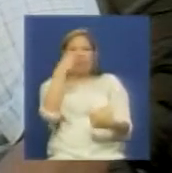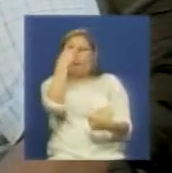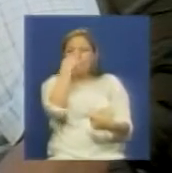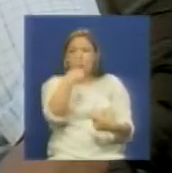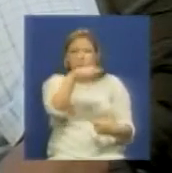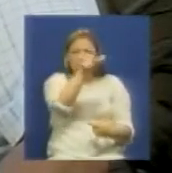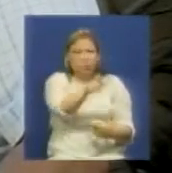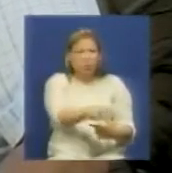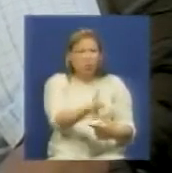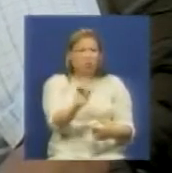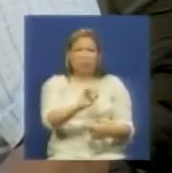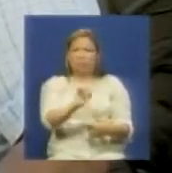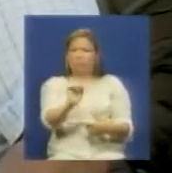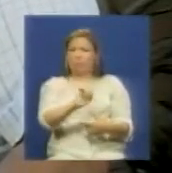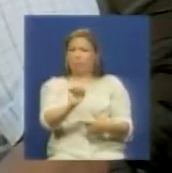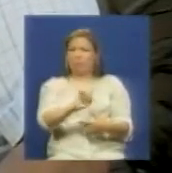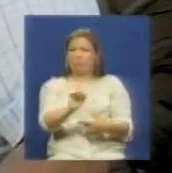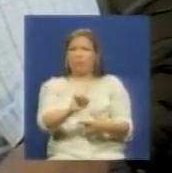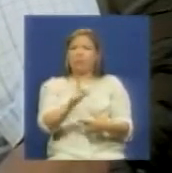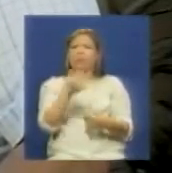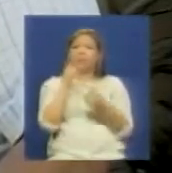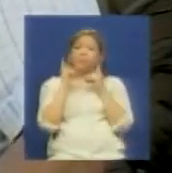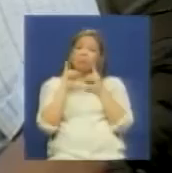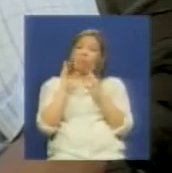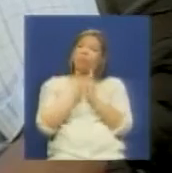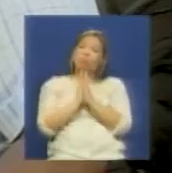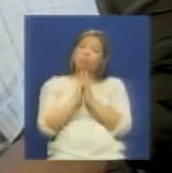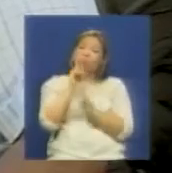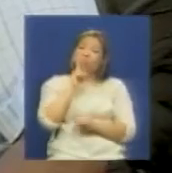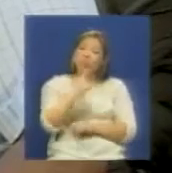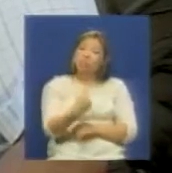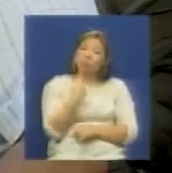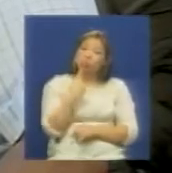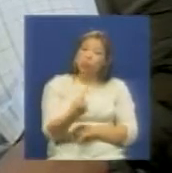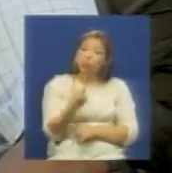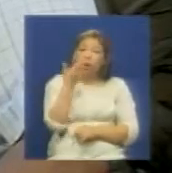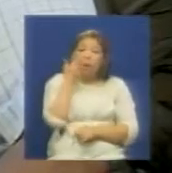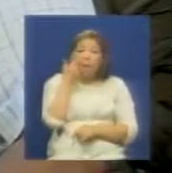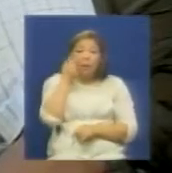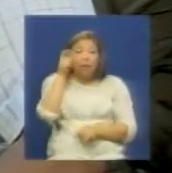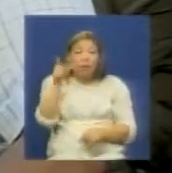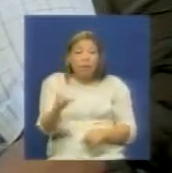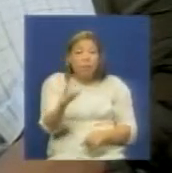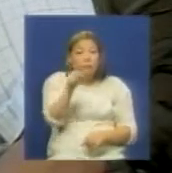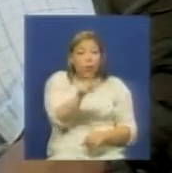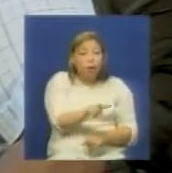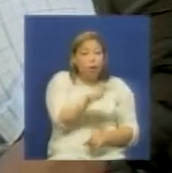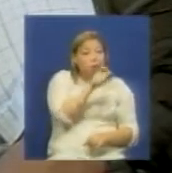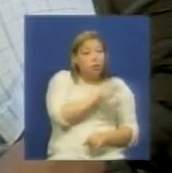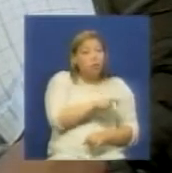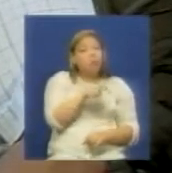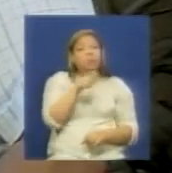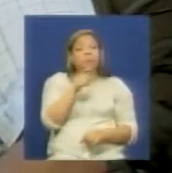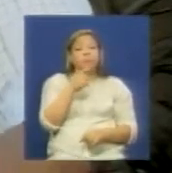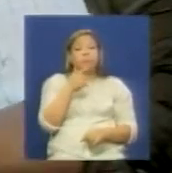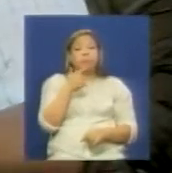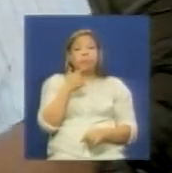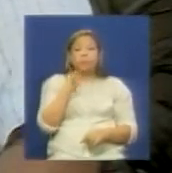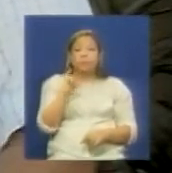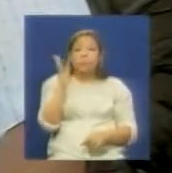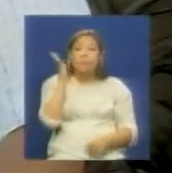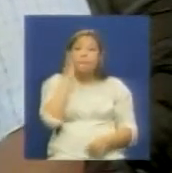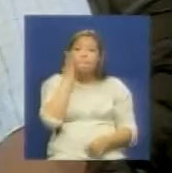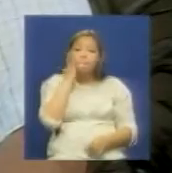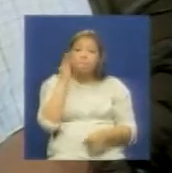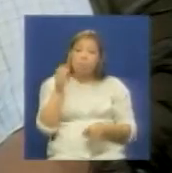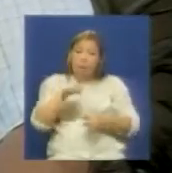122 diputados bueno les decimos que el pueblo va a estar pendiente y vamos a hacer como como dijeron las madres de de